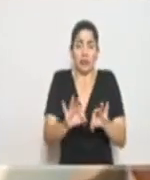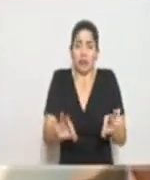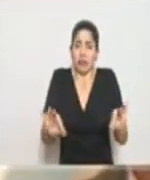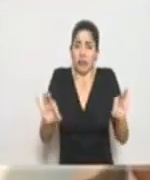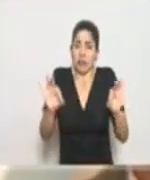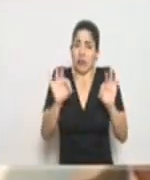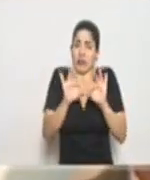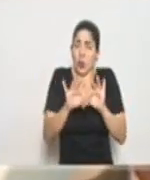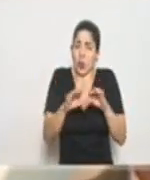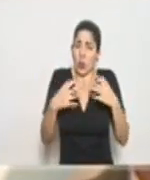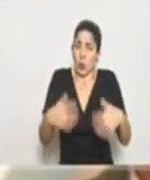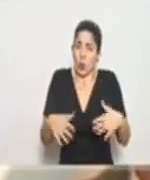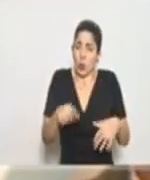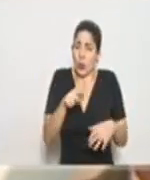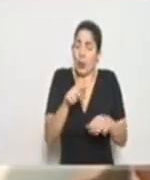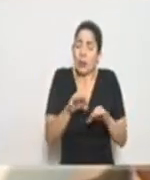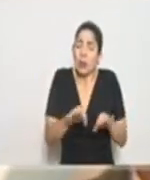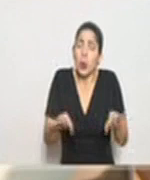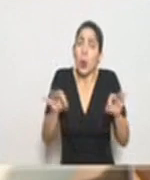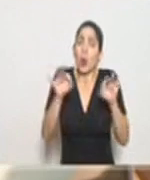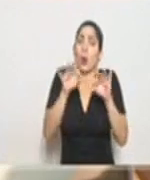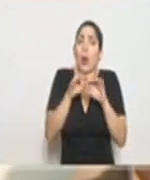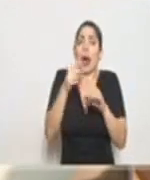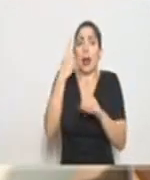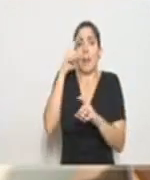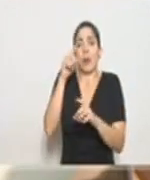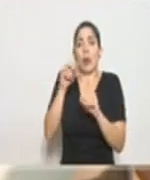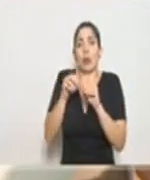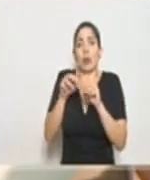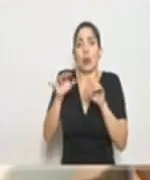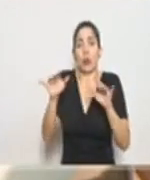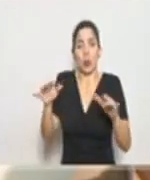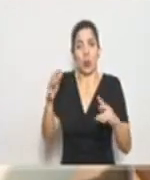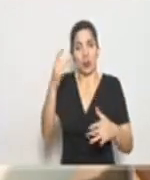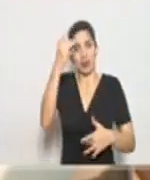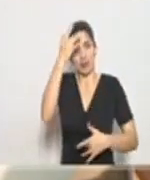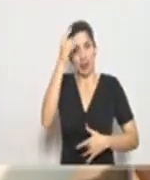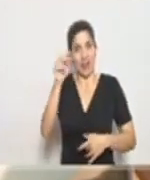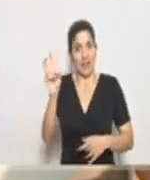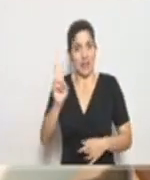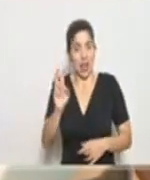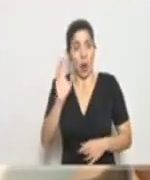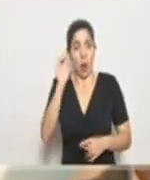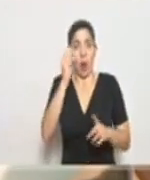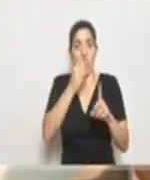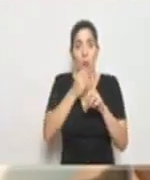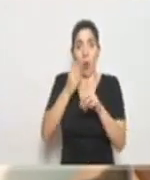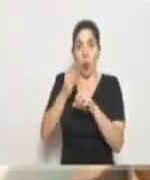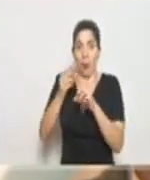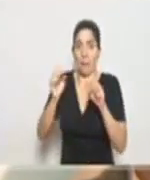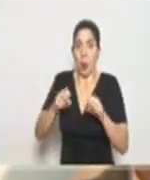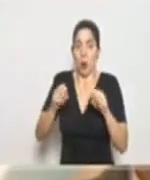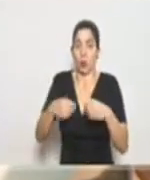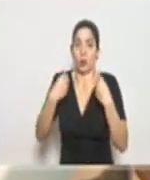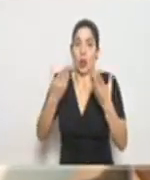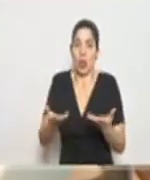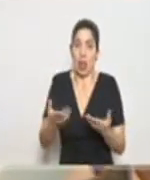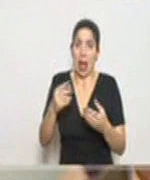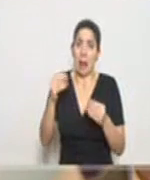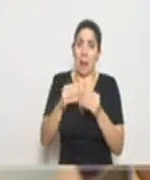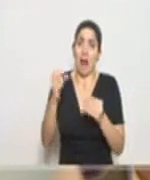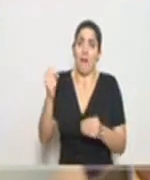importantes, sumamente decisivos, eventualmente sobre la expansión en la transmisión del virus y la afectación que ya hemos dicho que puede tener una